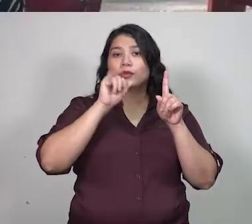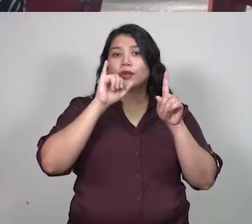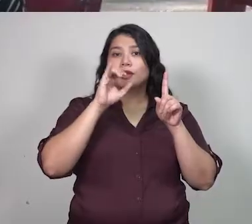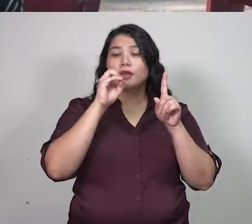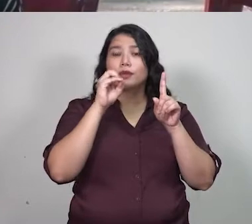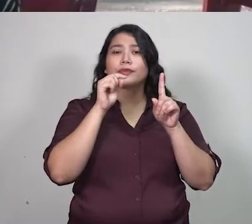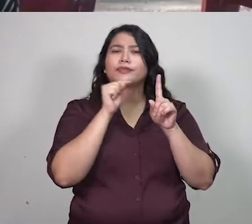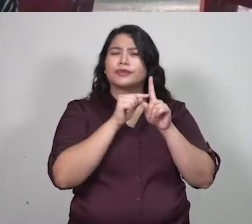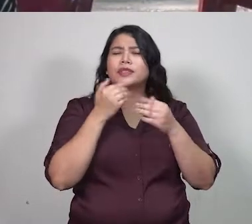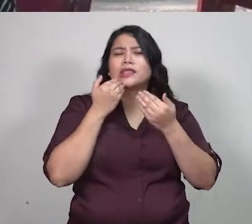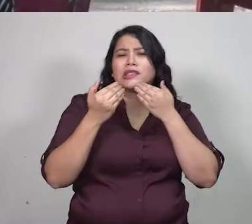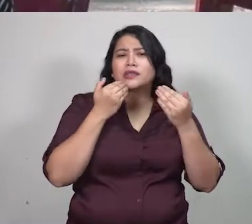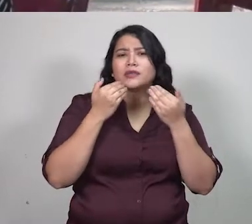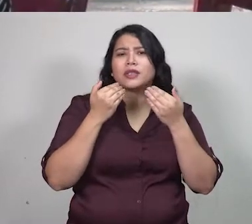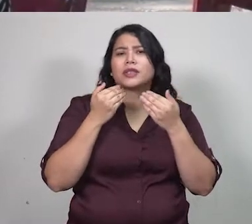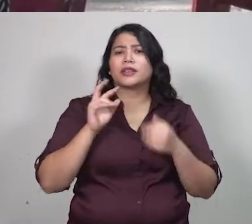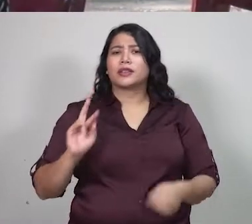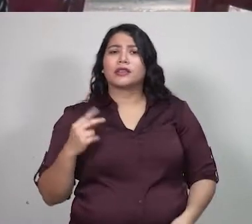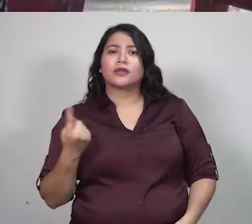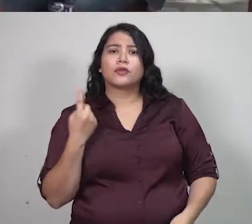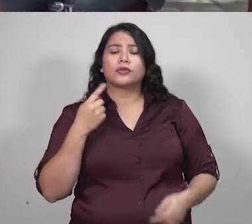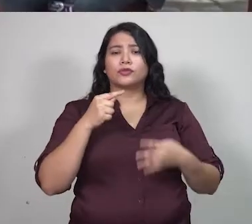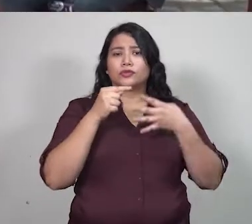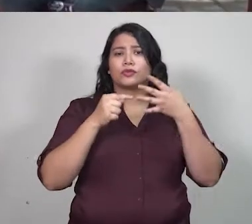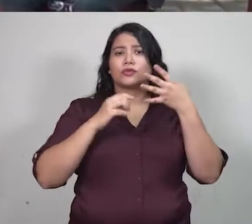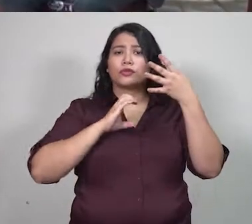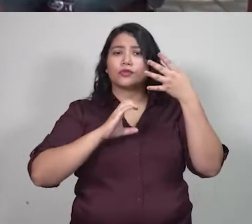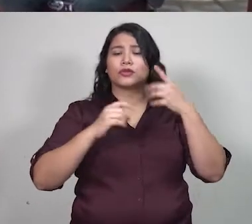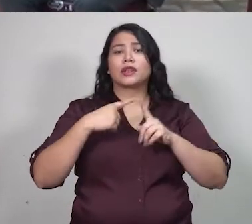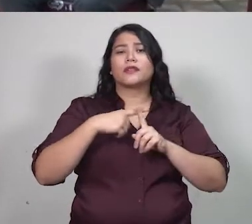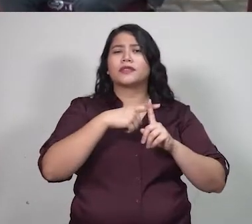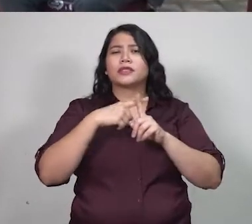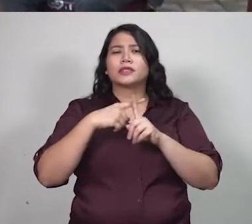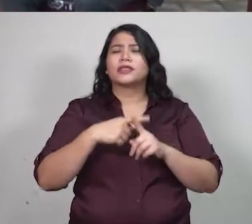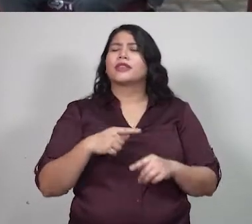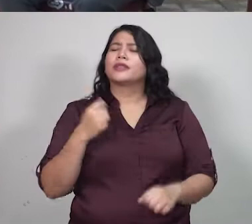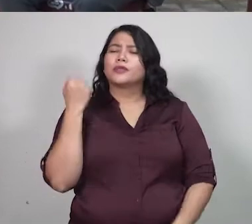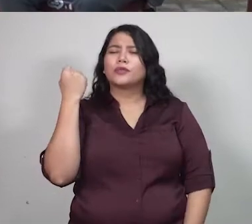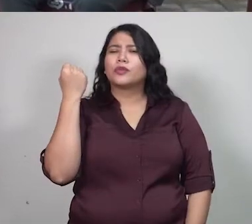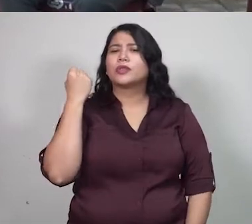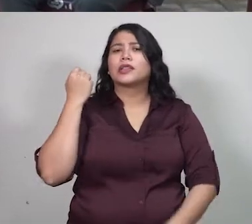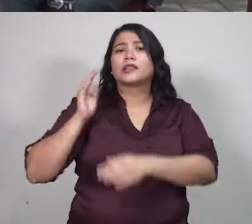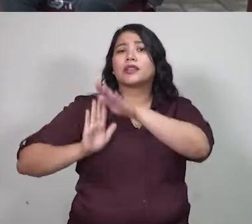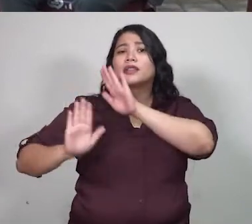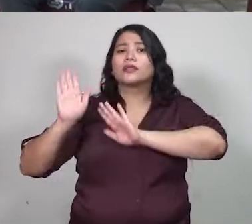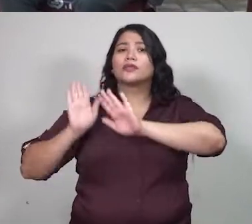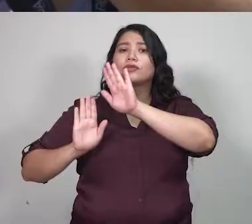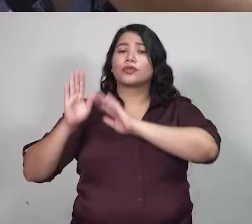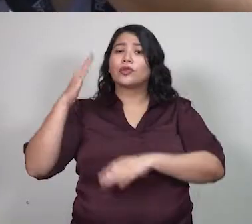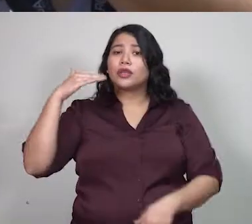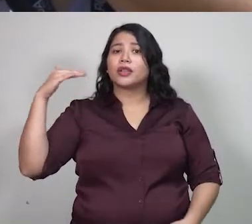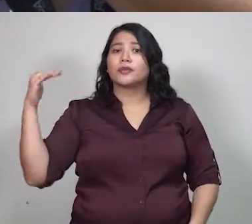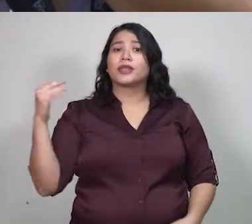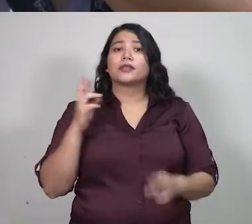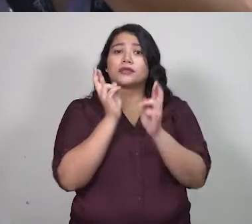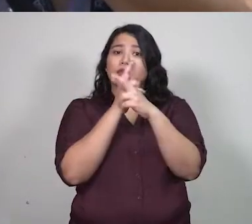Jorge, explicó que la Revolución Constitucionalista de Abril de República Dominicana fue un momento importante en la historia de su